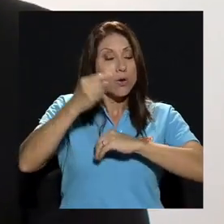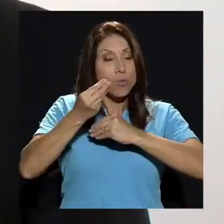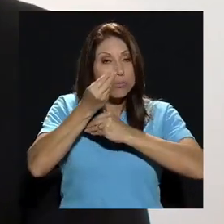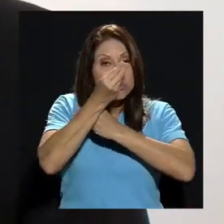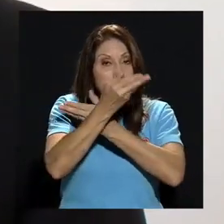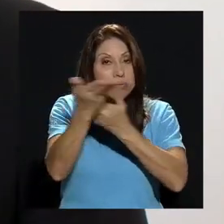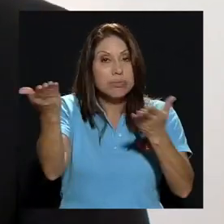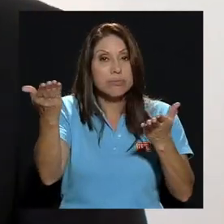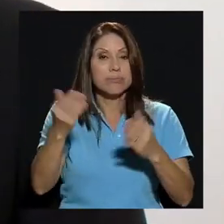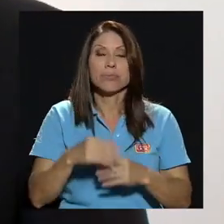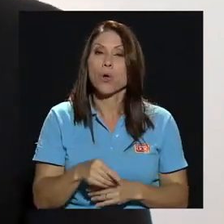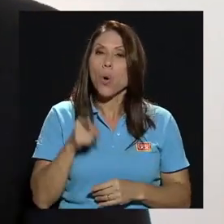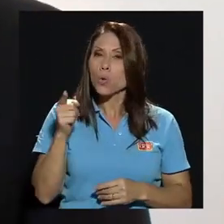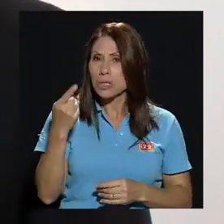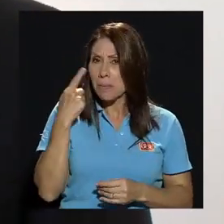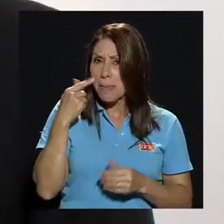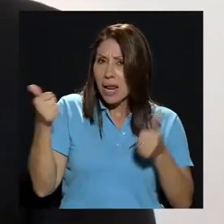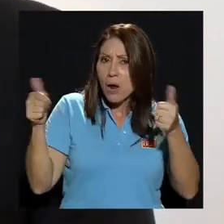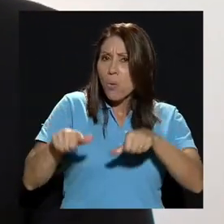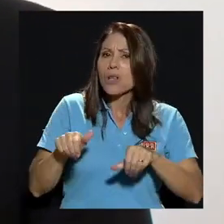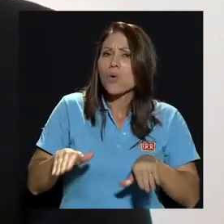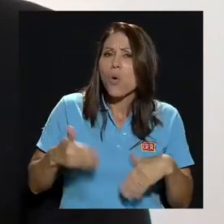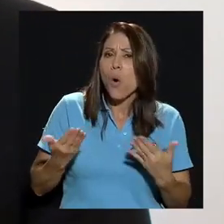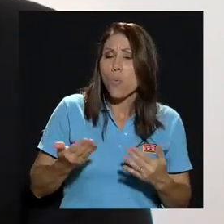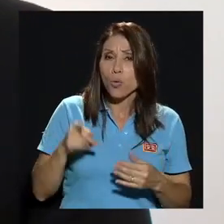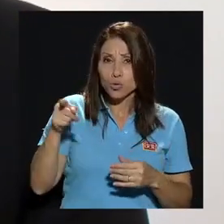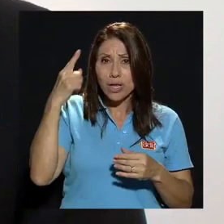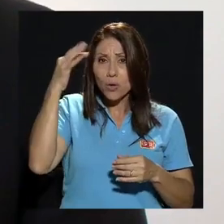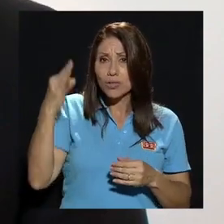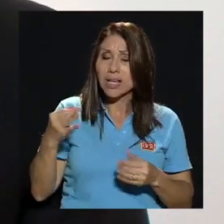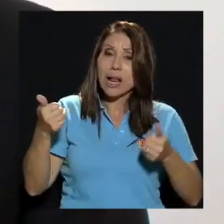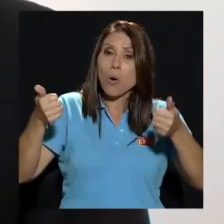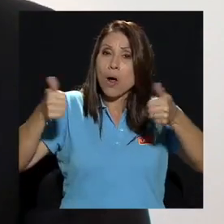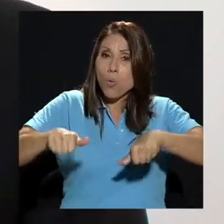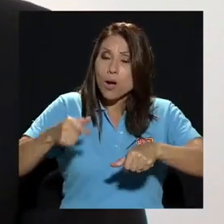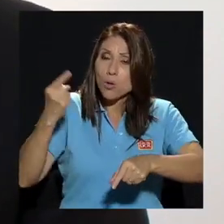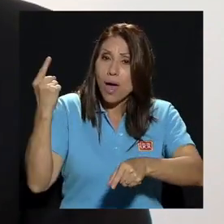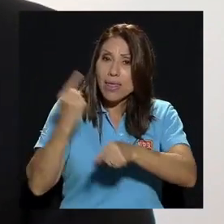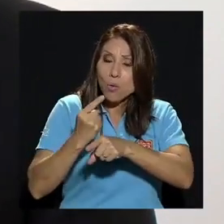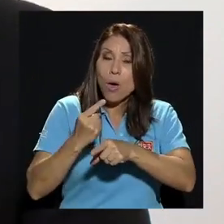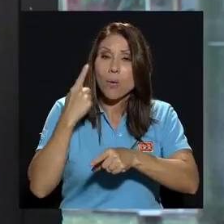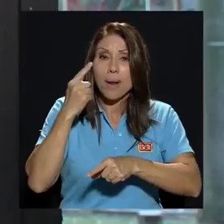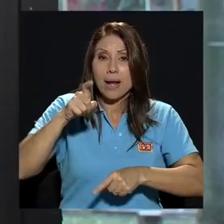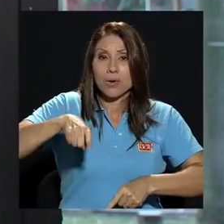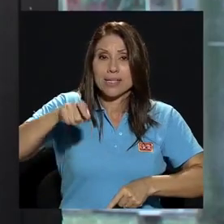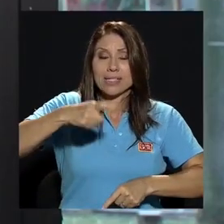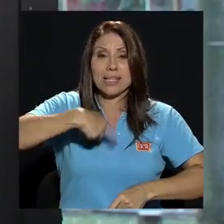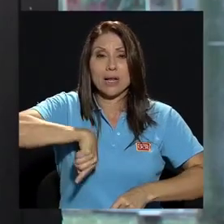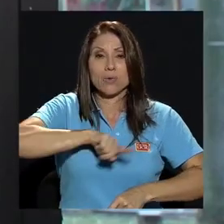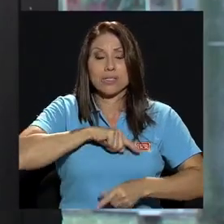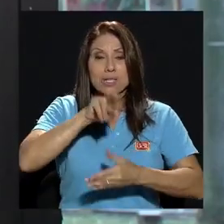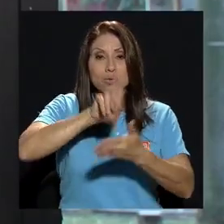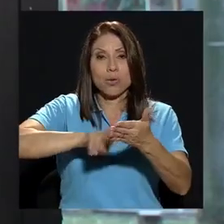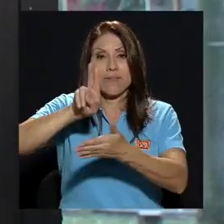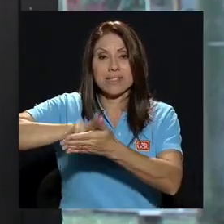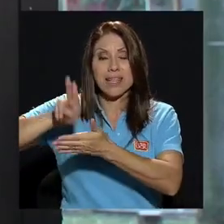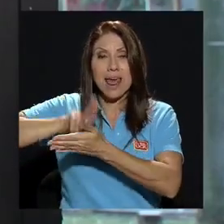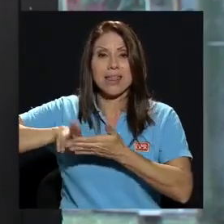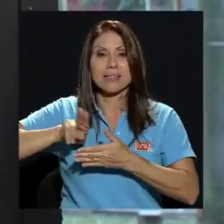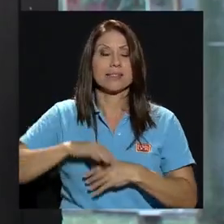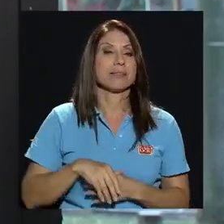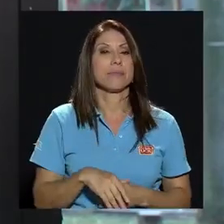¿cómo valora usted este acuerdo? ¿considera que se logró un acuerdo adecuado para lo que necesitan las universidades? es una